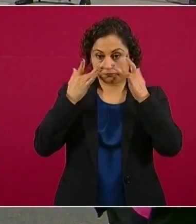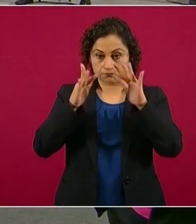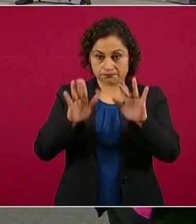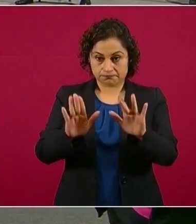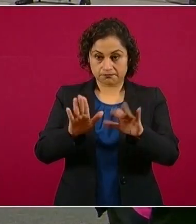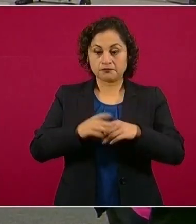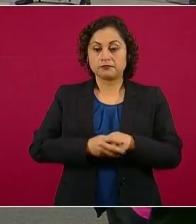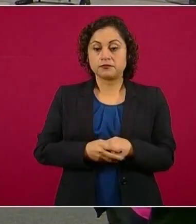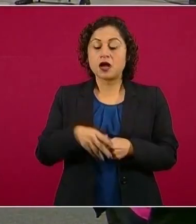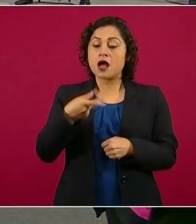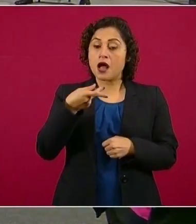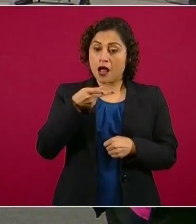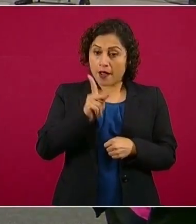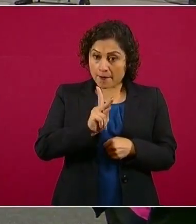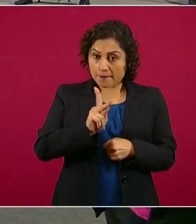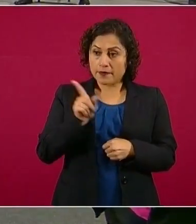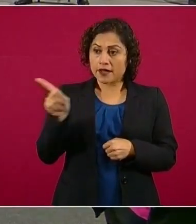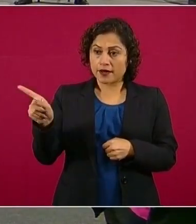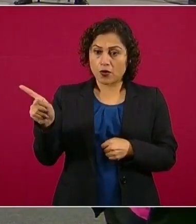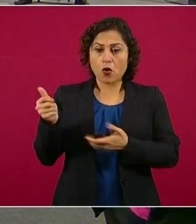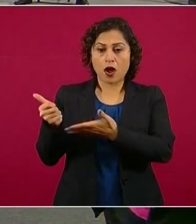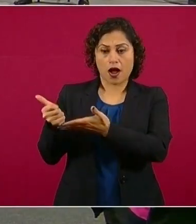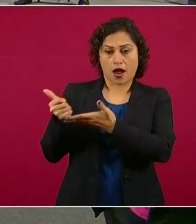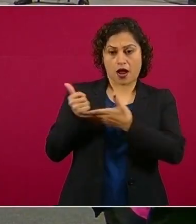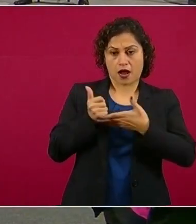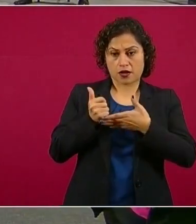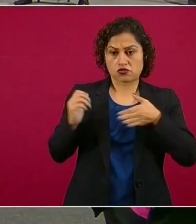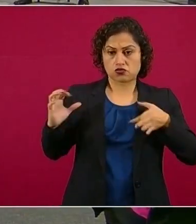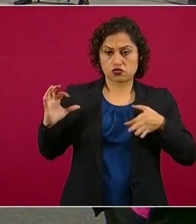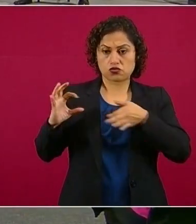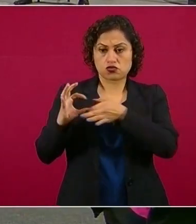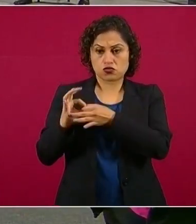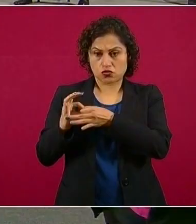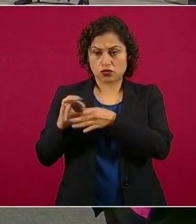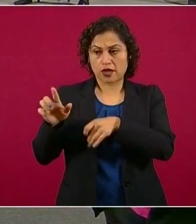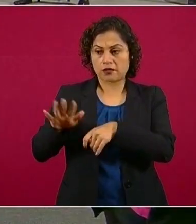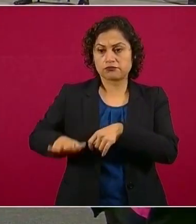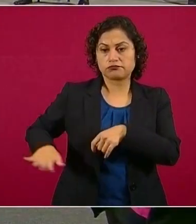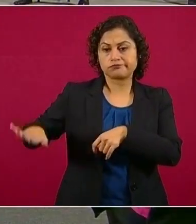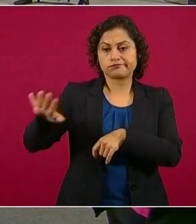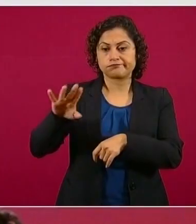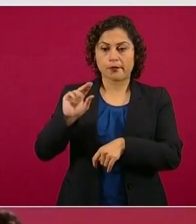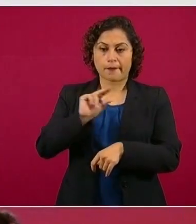mi principal enlace con el sector privado.